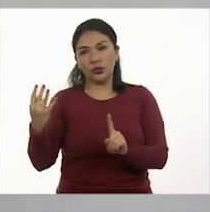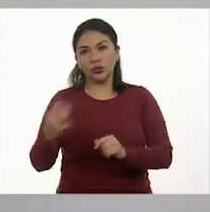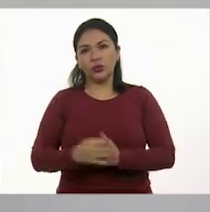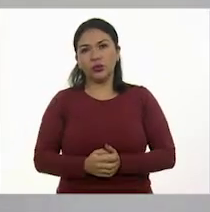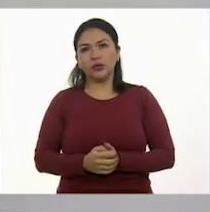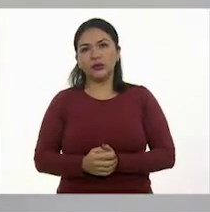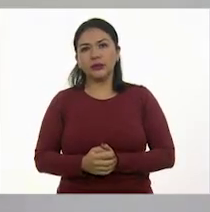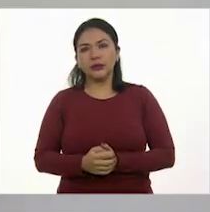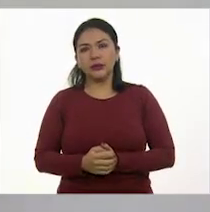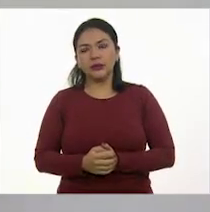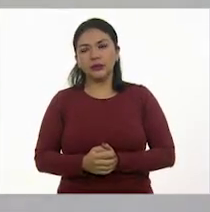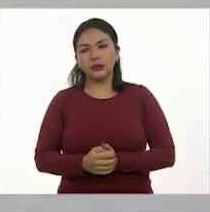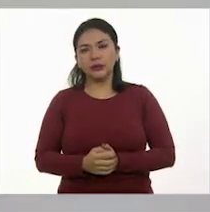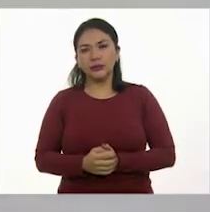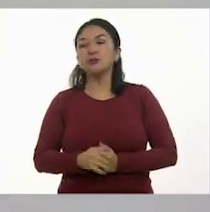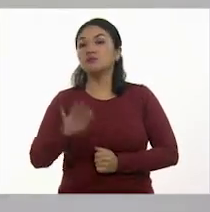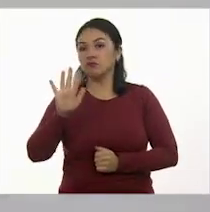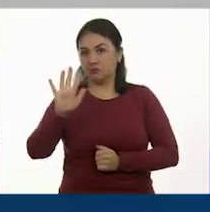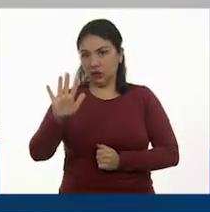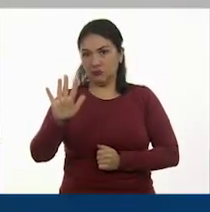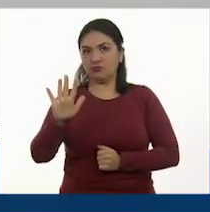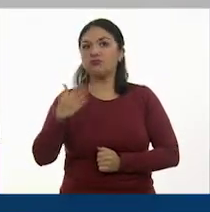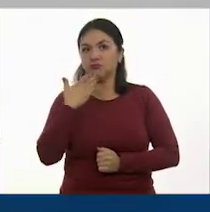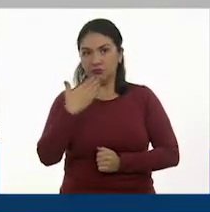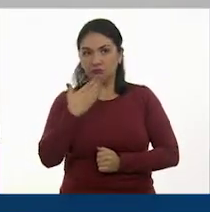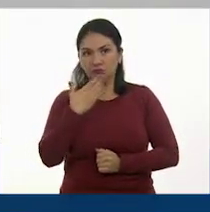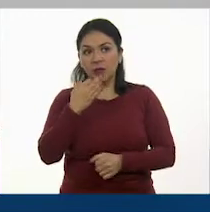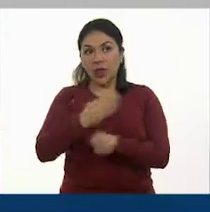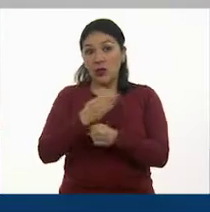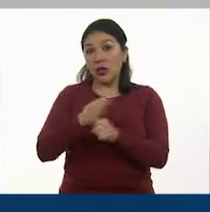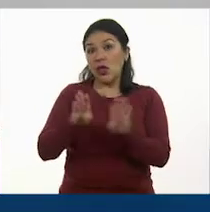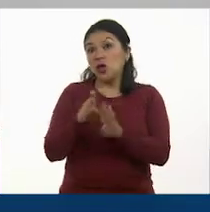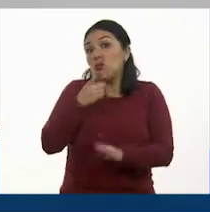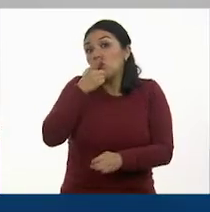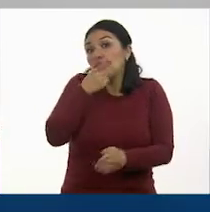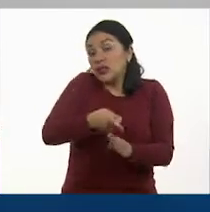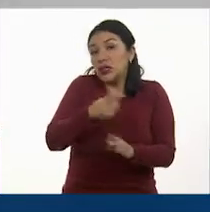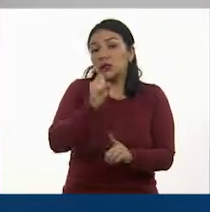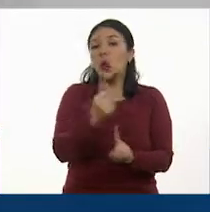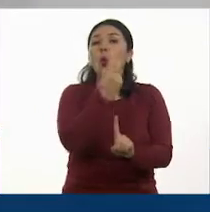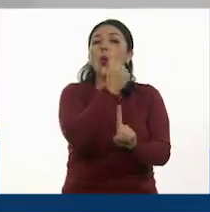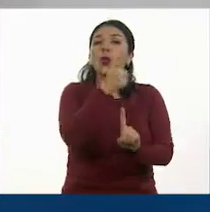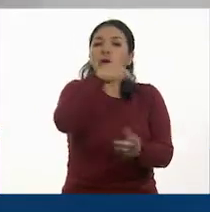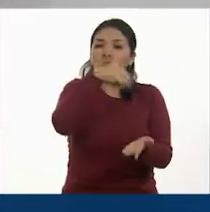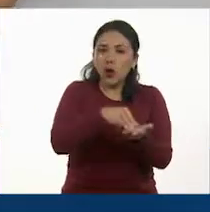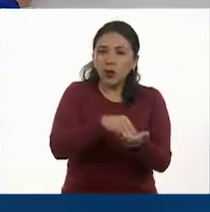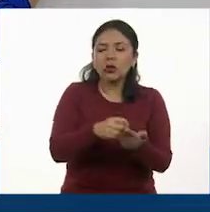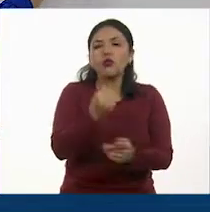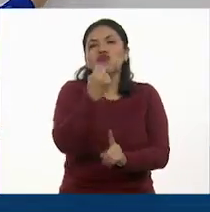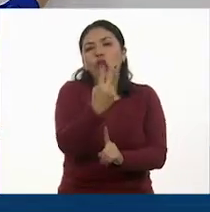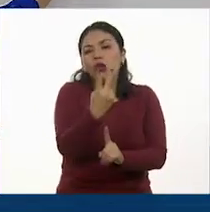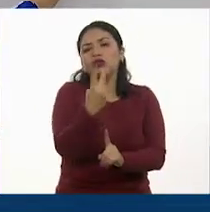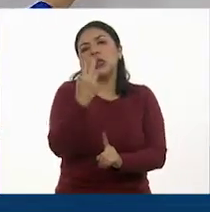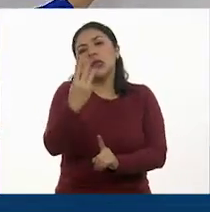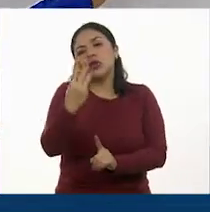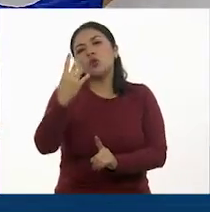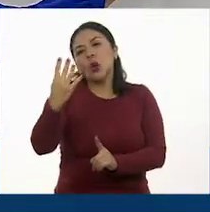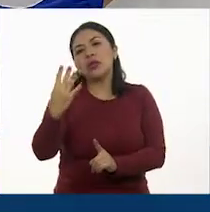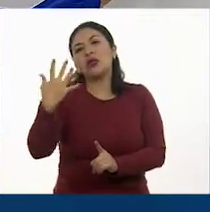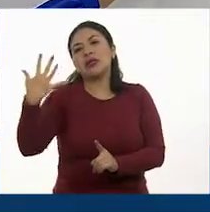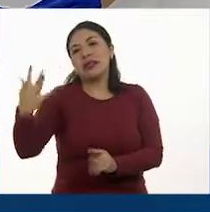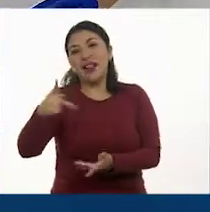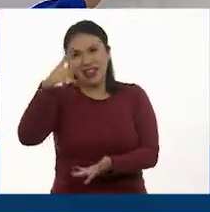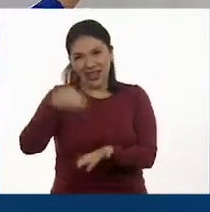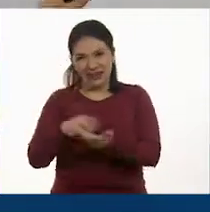cinco. Aquí sería, así como nos da el dato, pues un kilómetro, dos, tres, cuatro